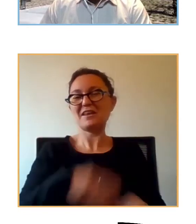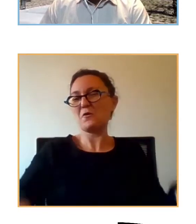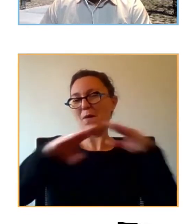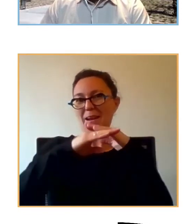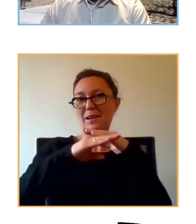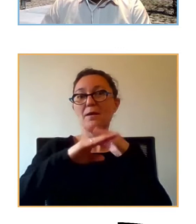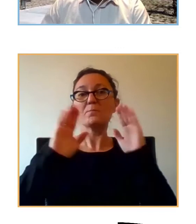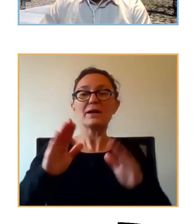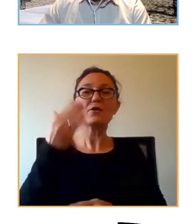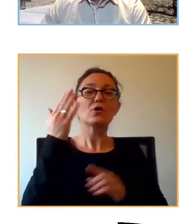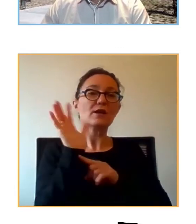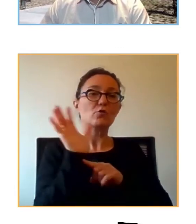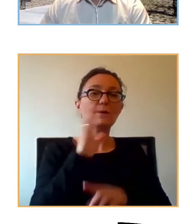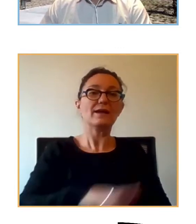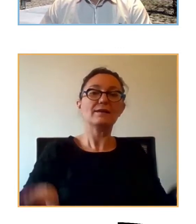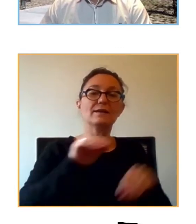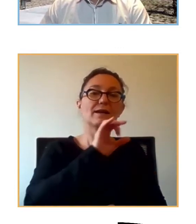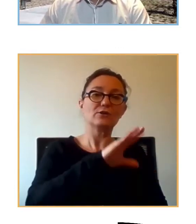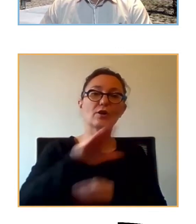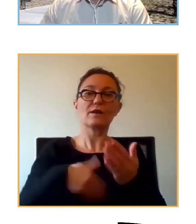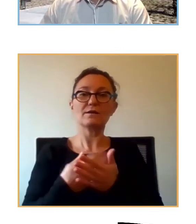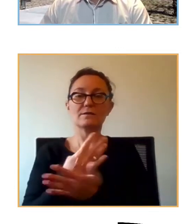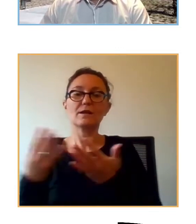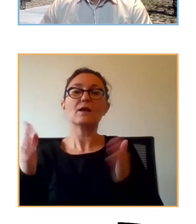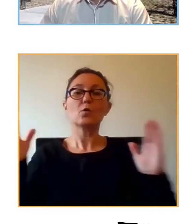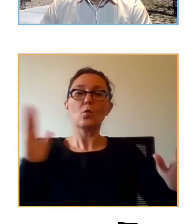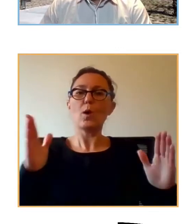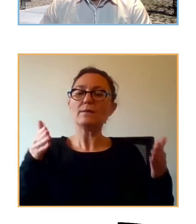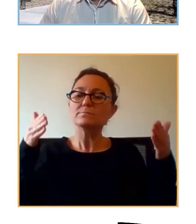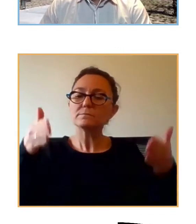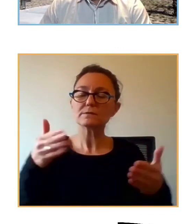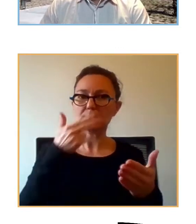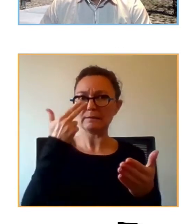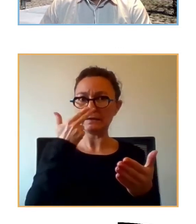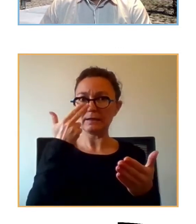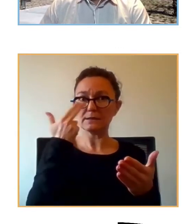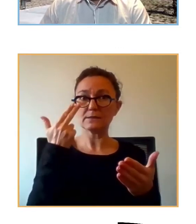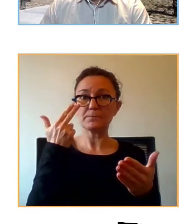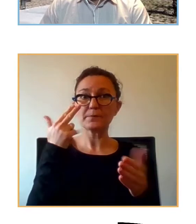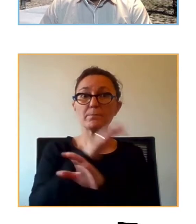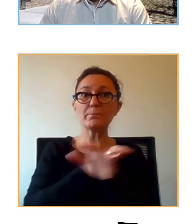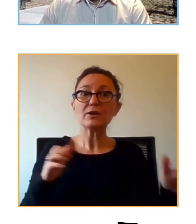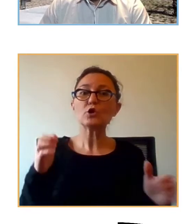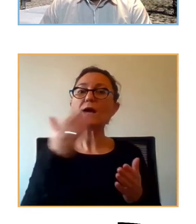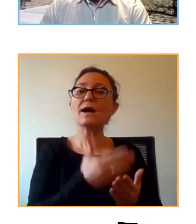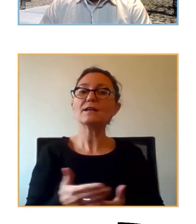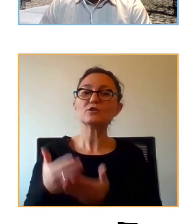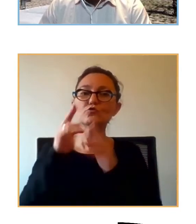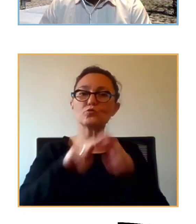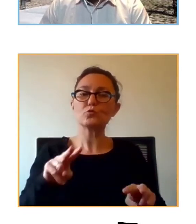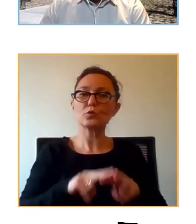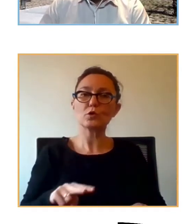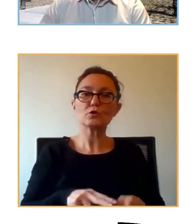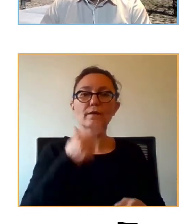entre los 14 y 30 años es su foco de interés y la mayoría y es verdad que la mayoría de estudios aquí hay muchas cosas aquí hay